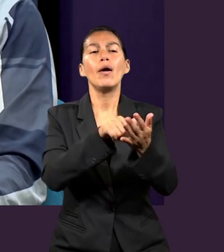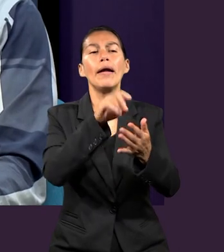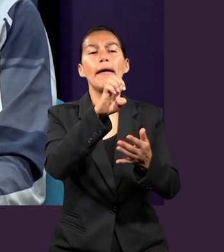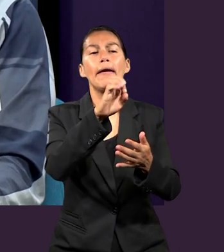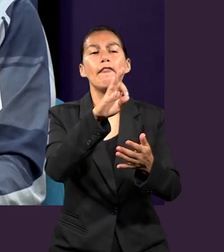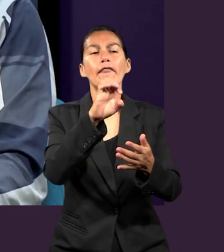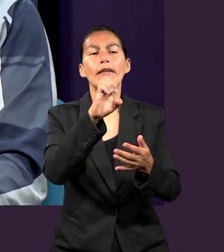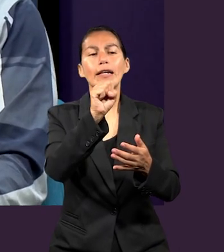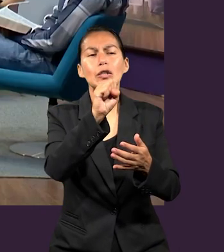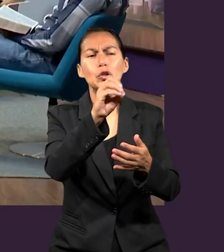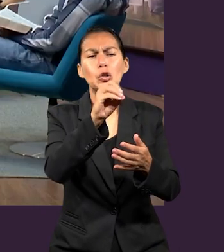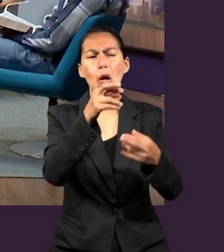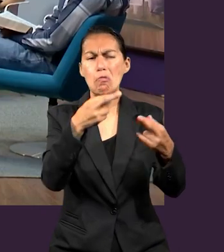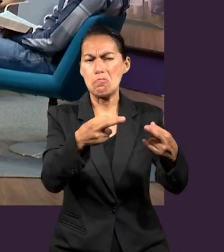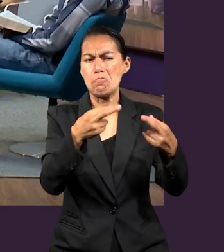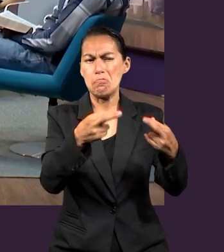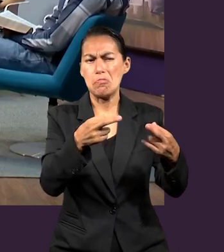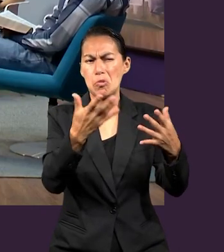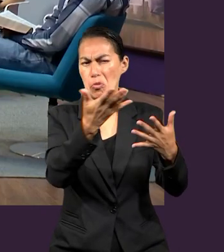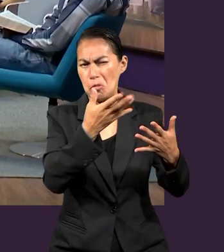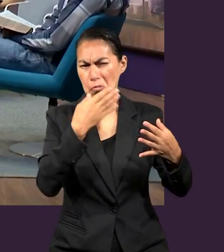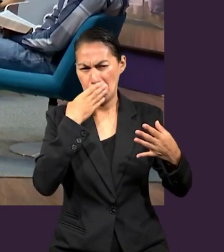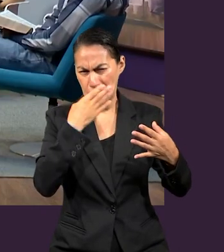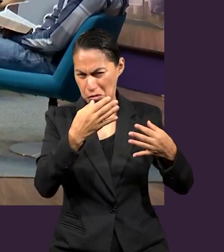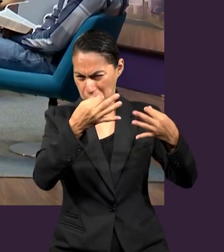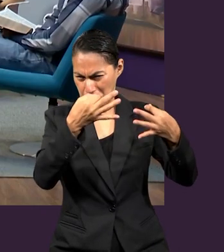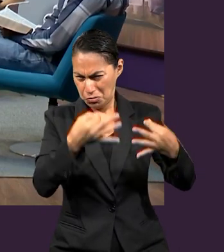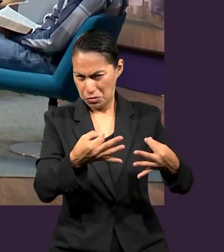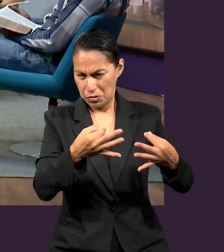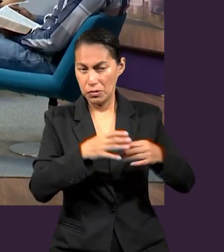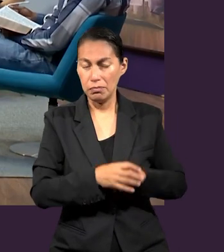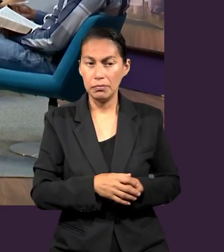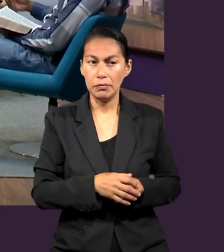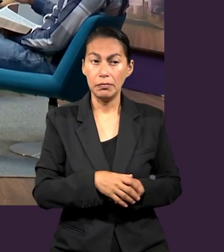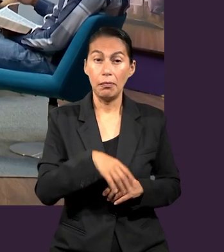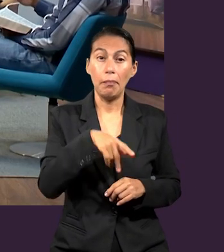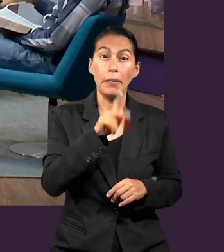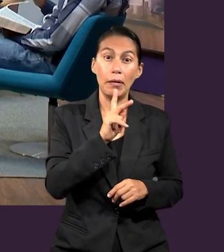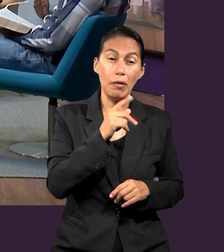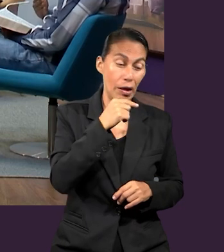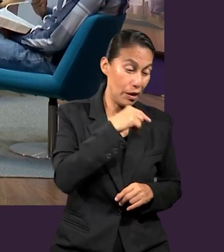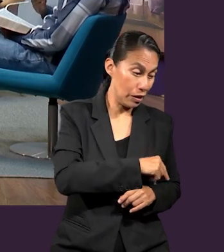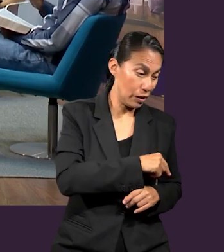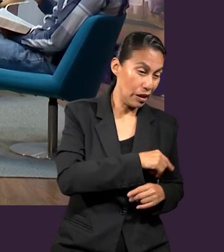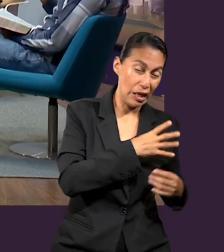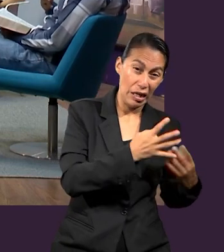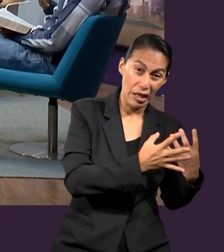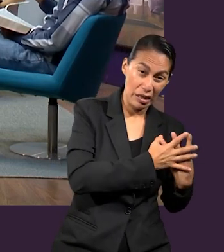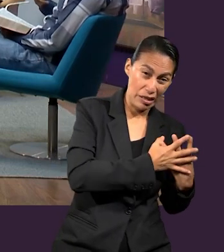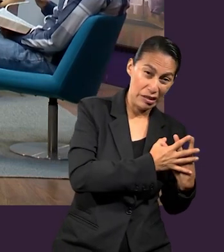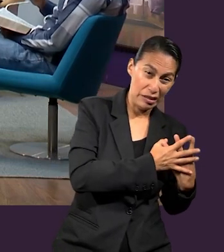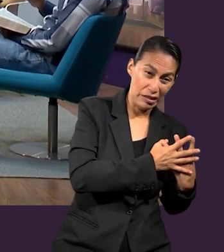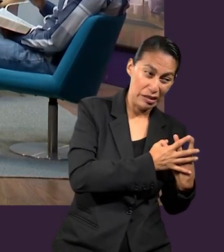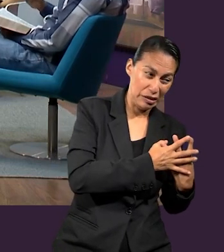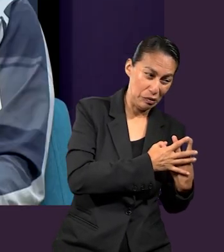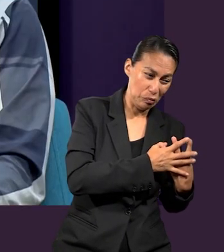próspera en todos los aspectos. Y Pablo, que estaba dentro de esas,